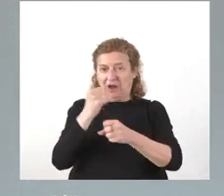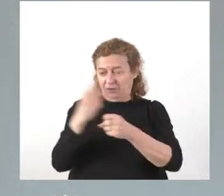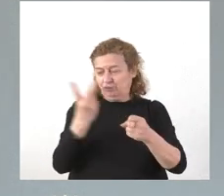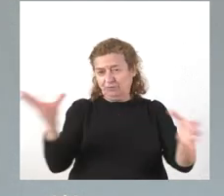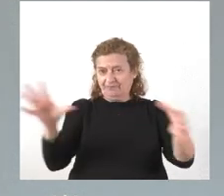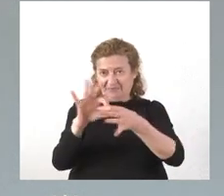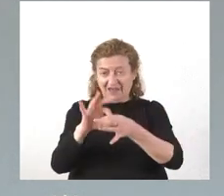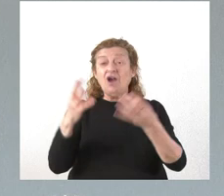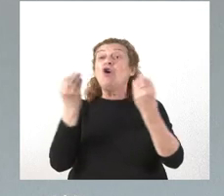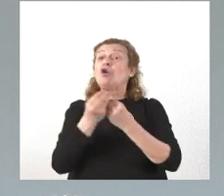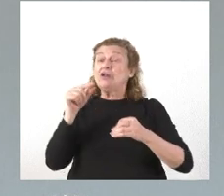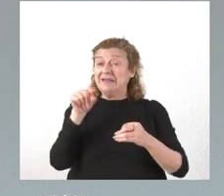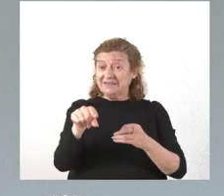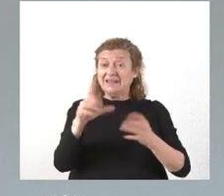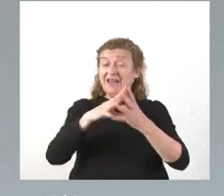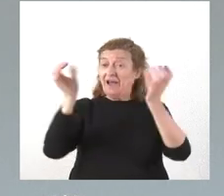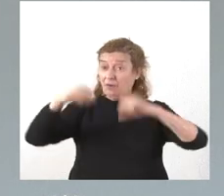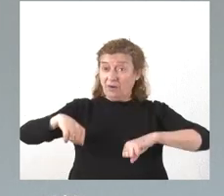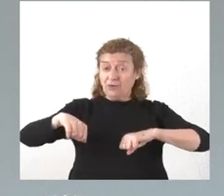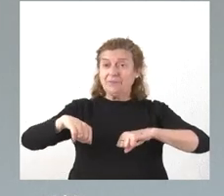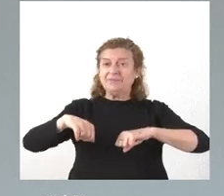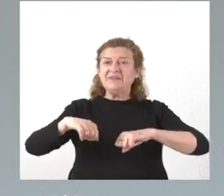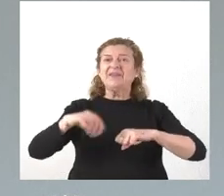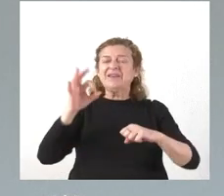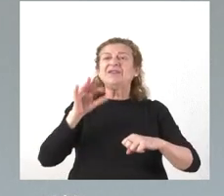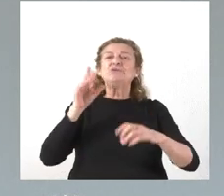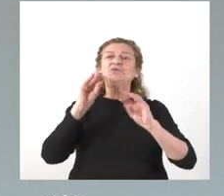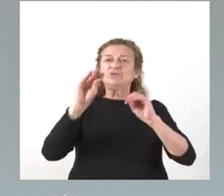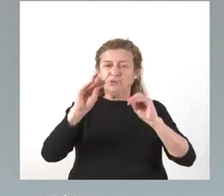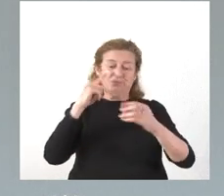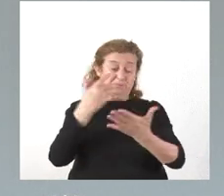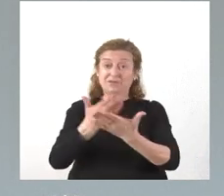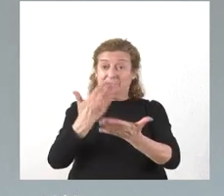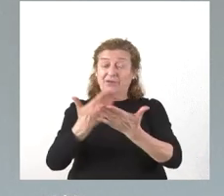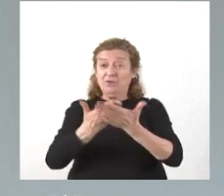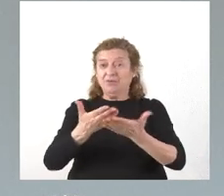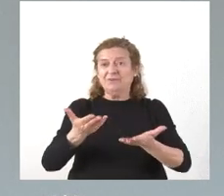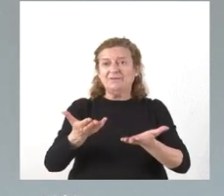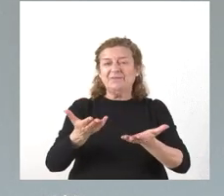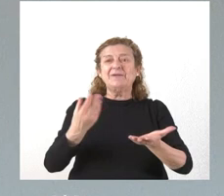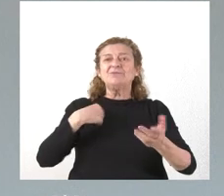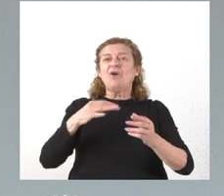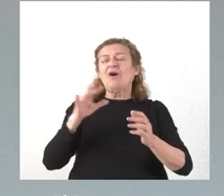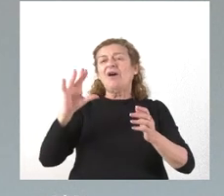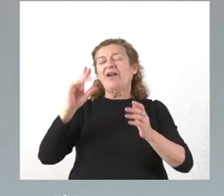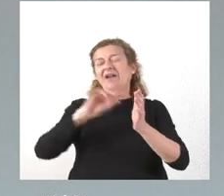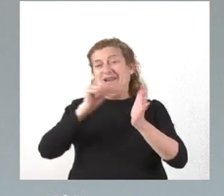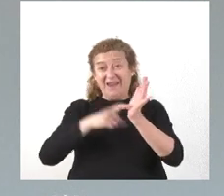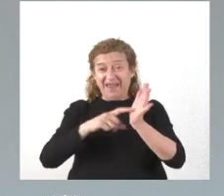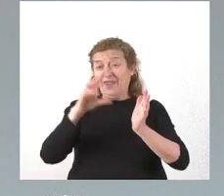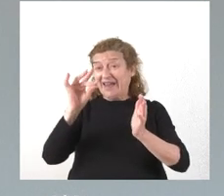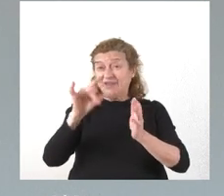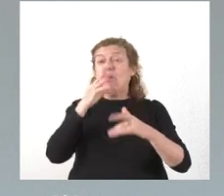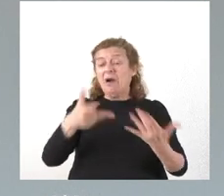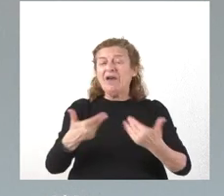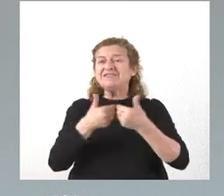Con este acuerdo que tiene su plasmación en el correspondiente decreto ley, se abre